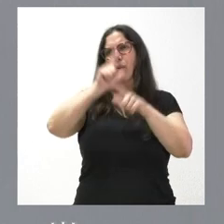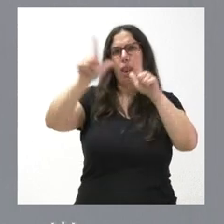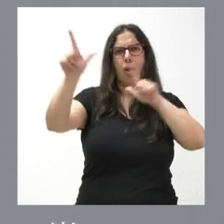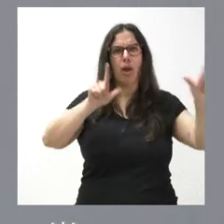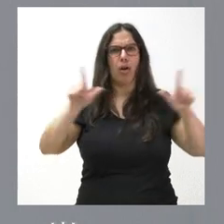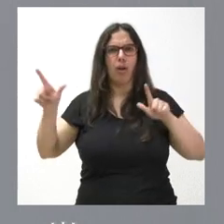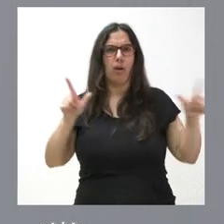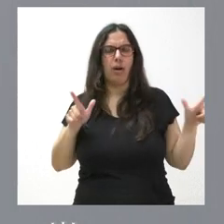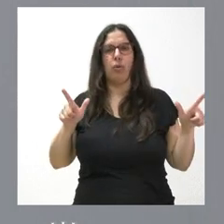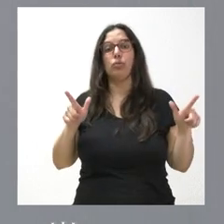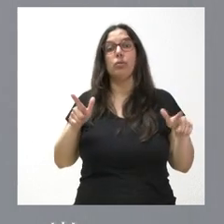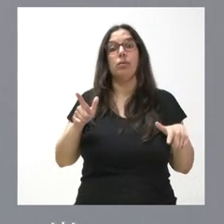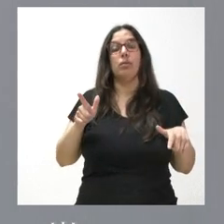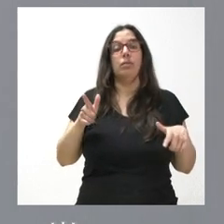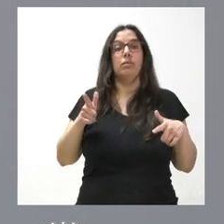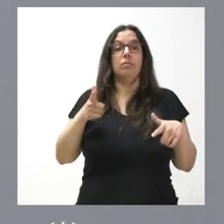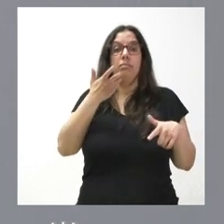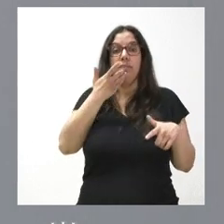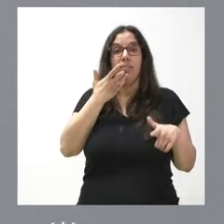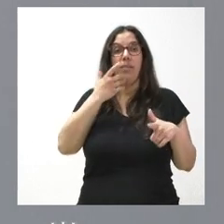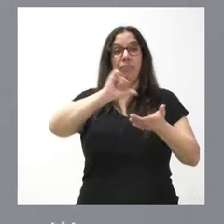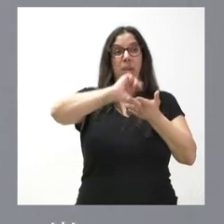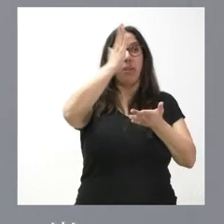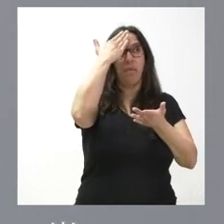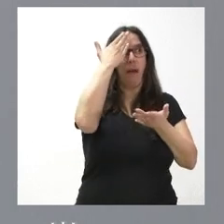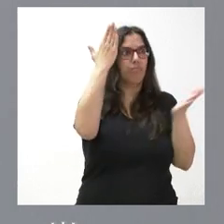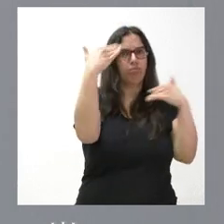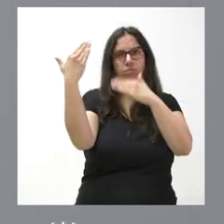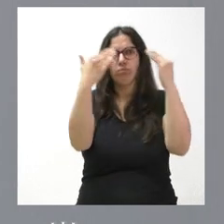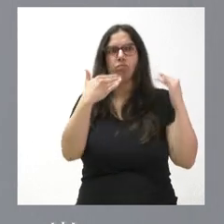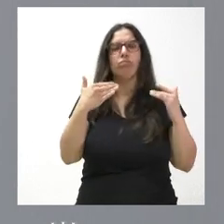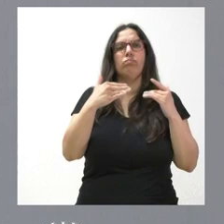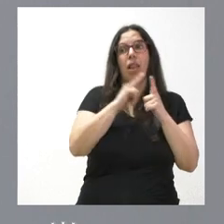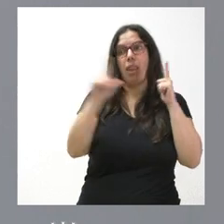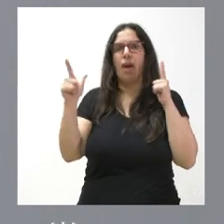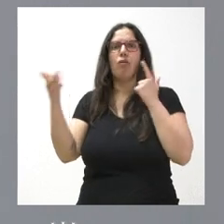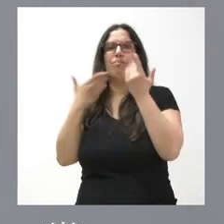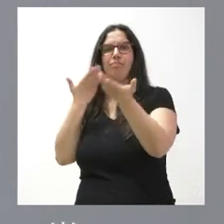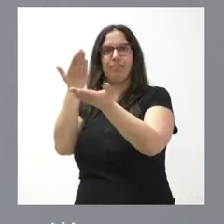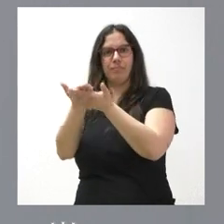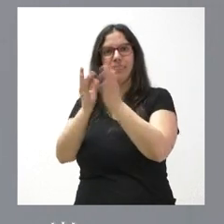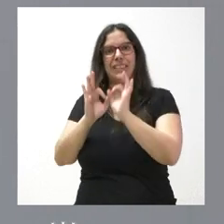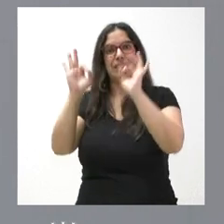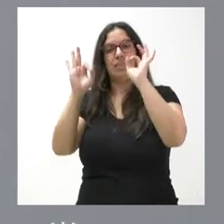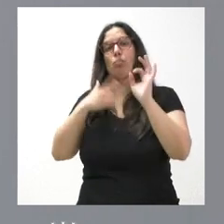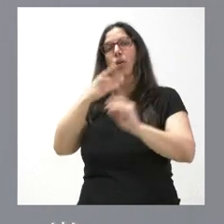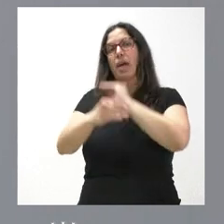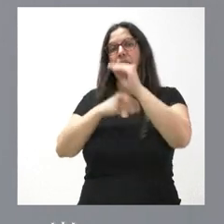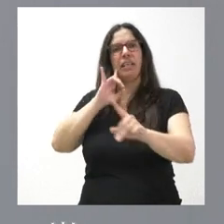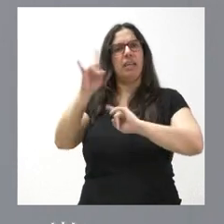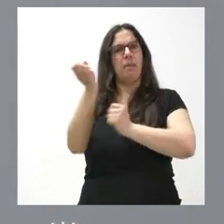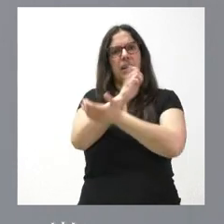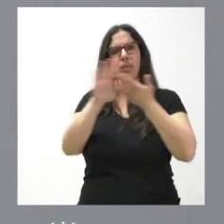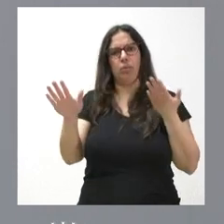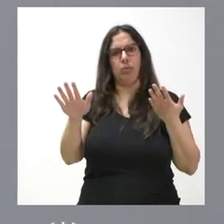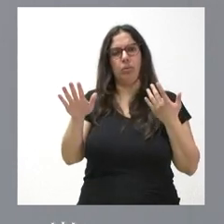alejados de otros donde se encuentran las principales prestaciones de servicios. Esta reserva se puede hacer a través de una llamada gratuita al